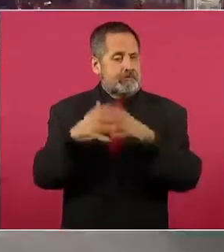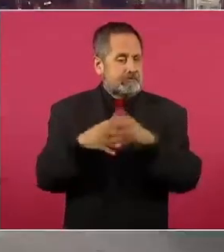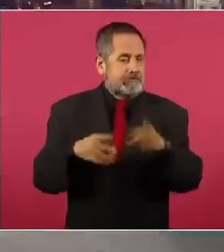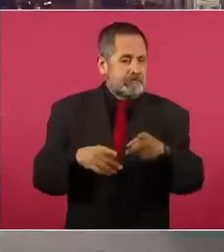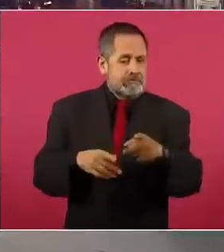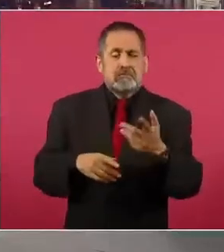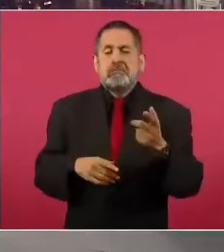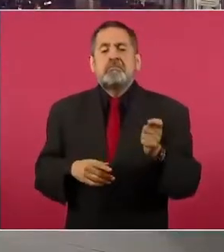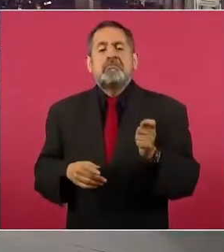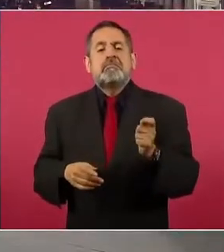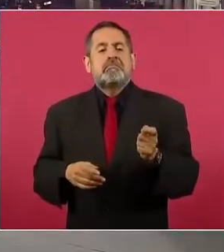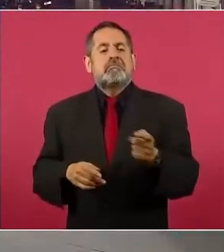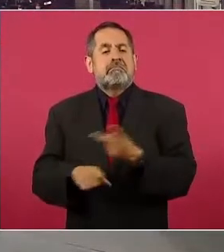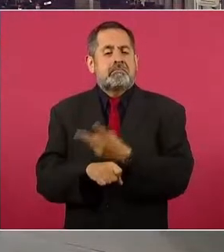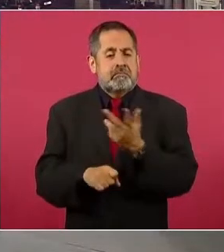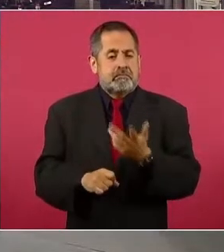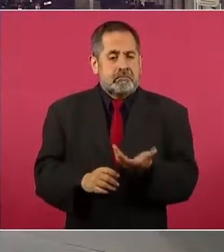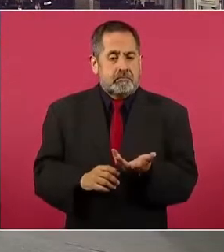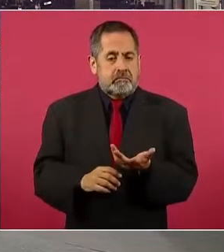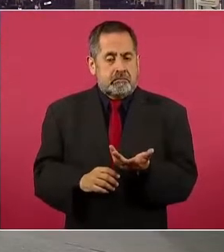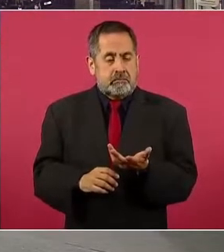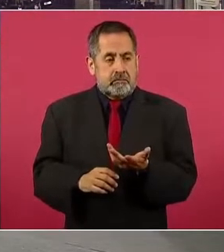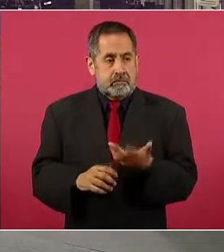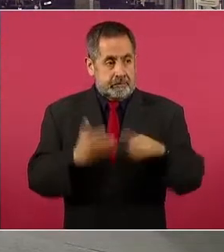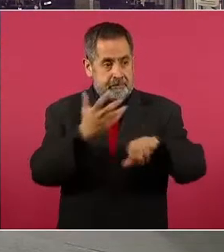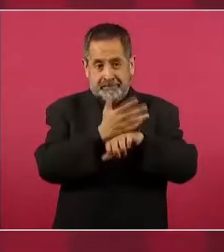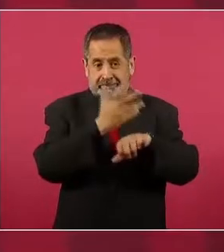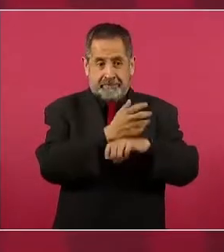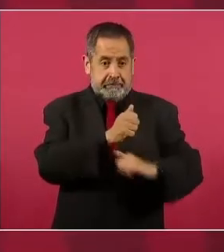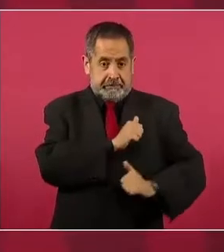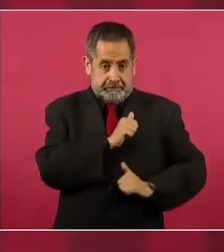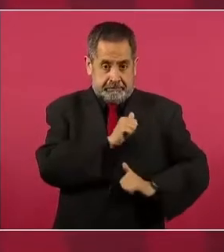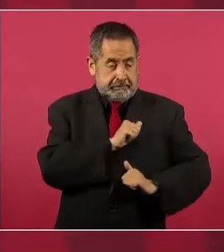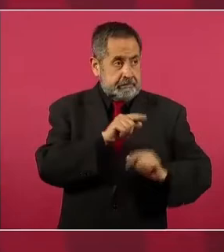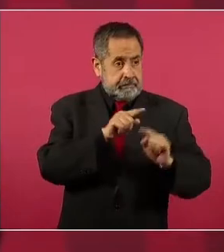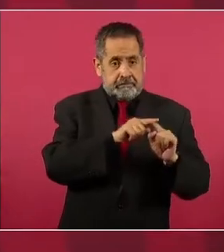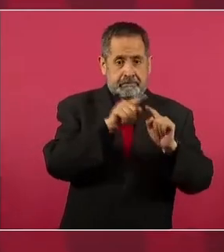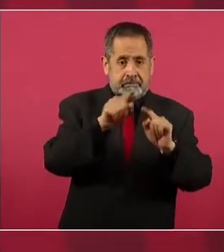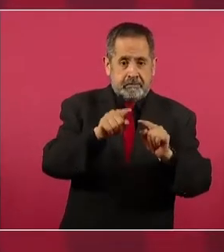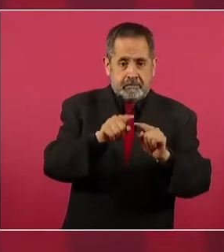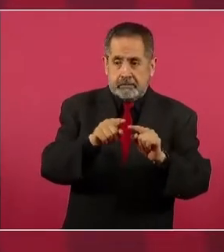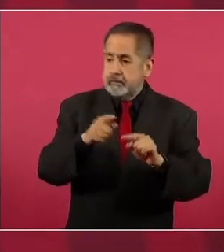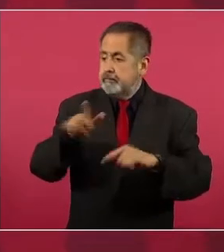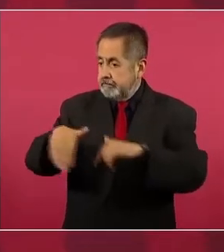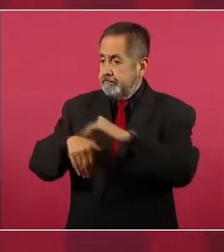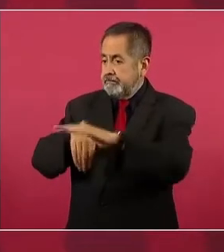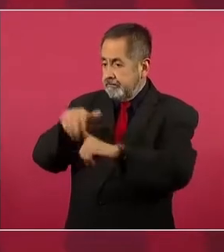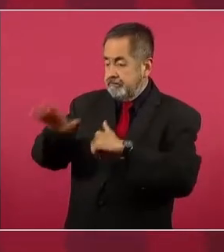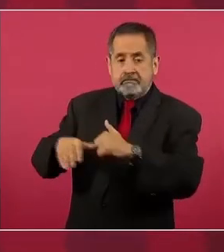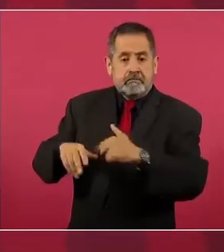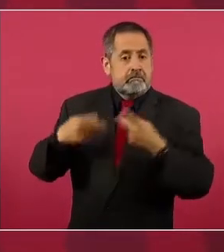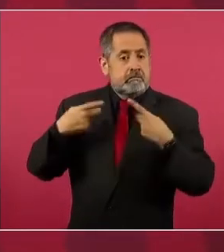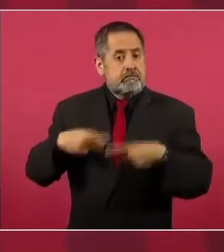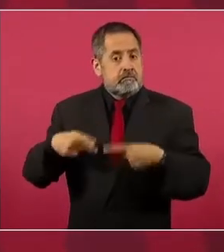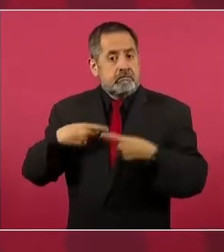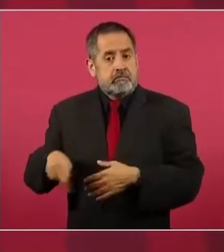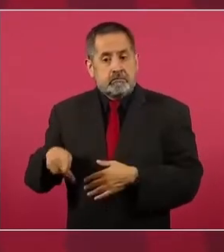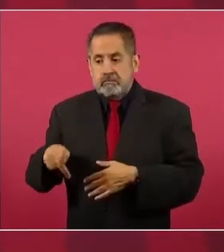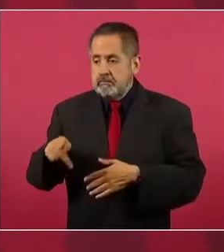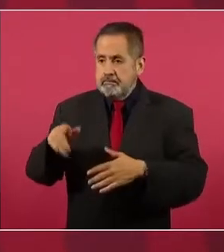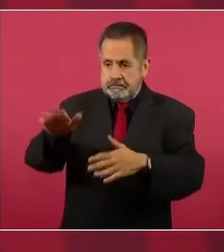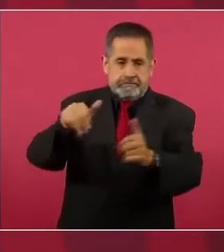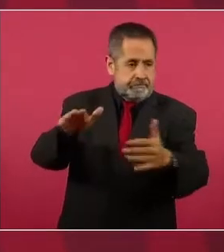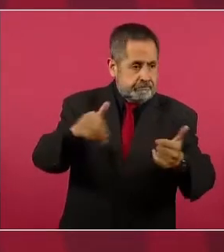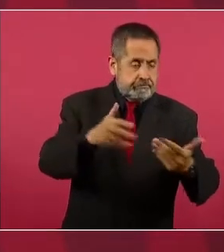las Fuerzas Armadas de Estados Unidos reclutaron a ciudadanos para ir a la